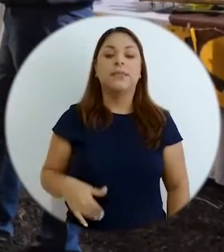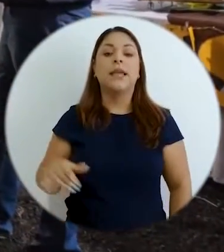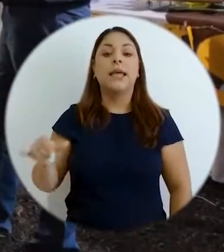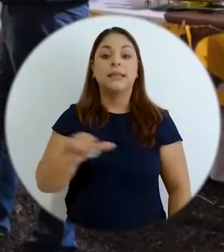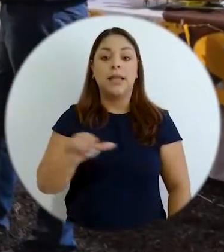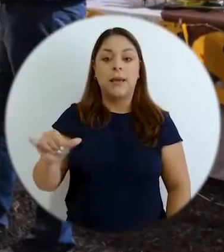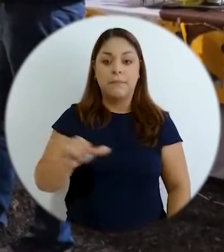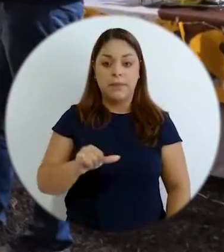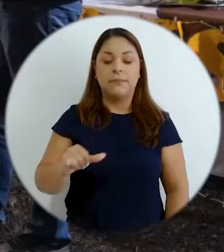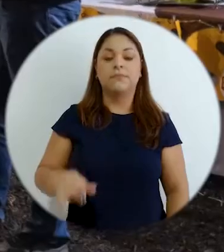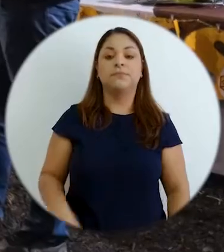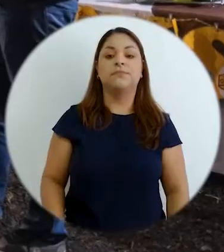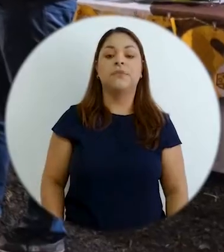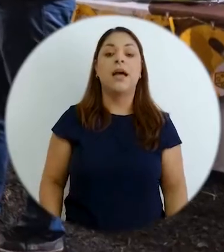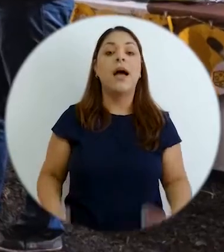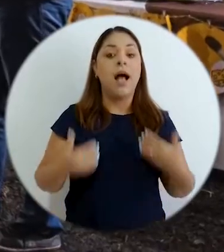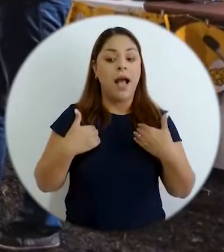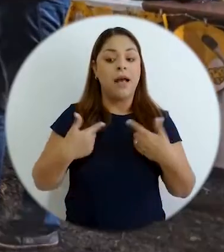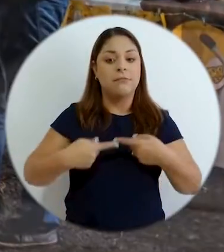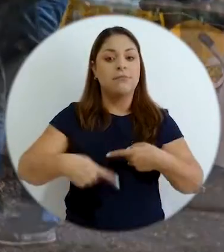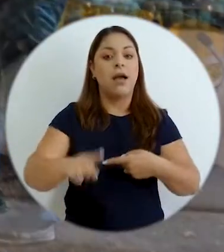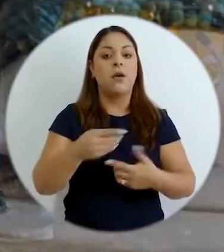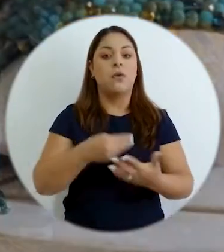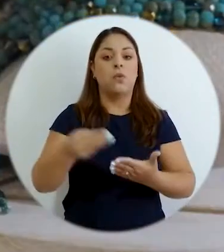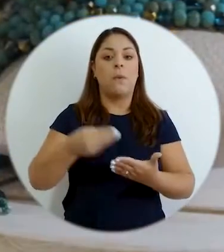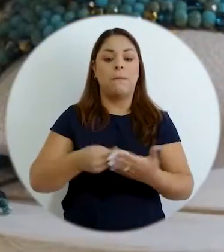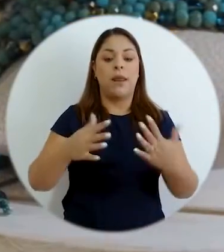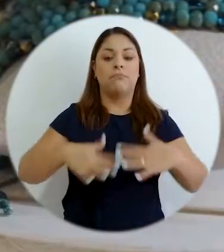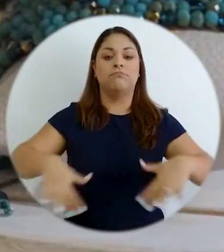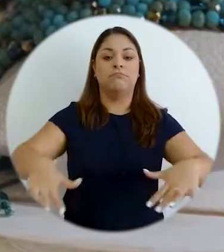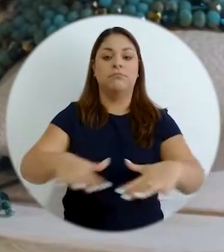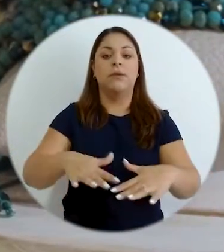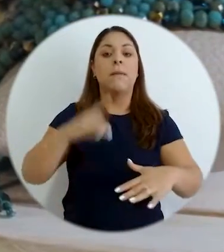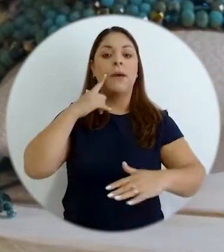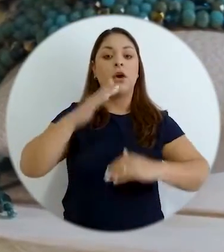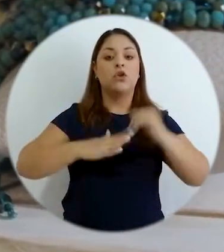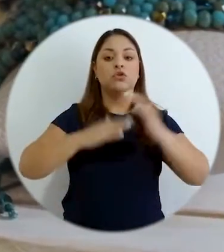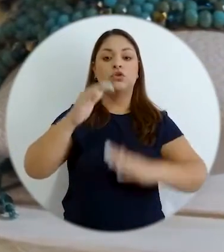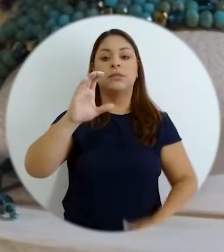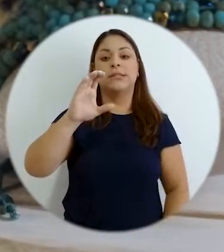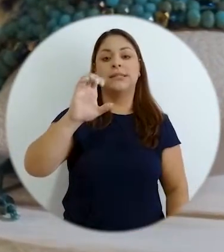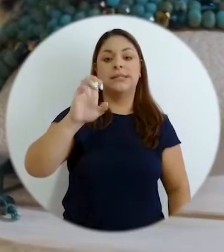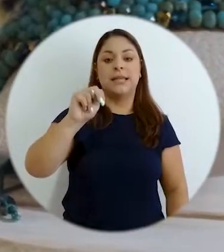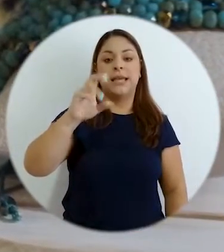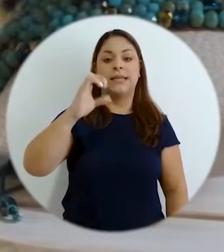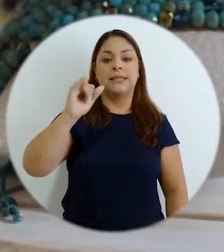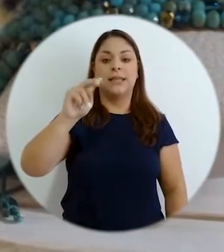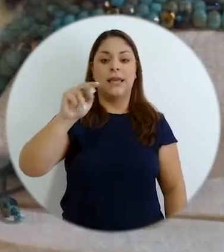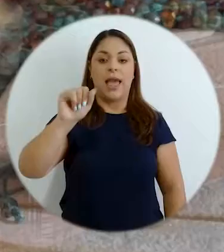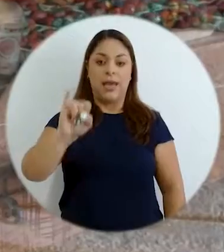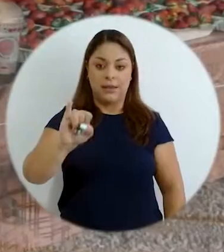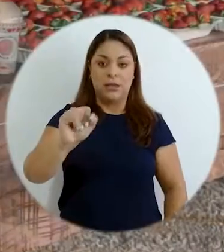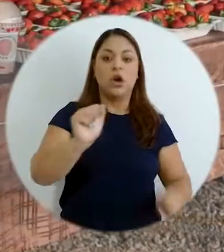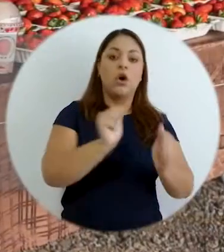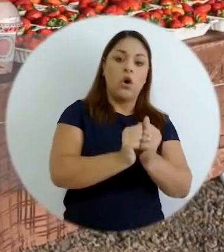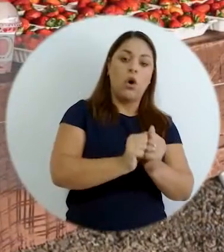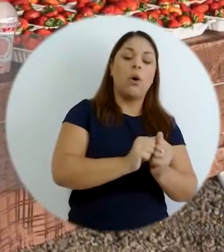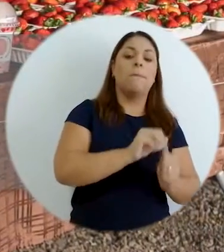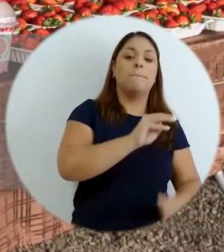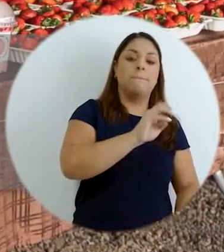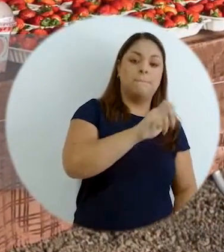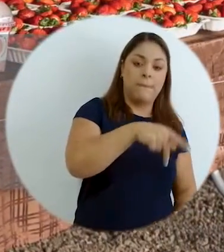heredia igualmente estamos con la compra del terreno para que se construya un centenario con el INDER